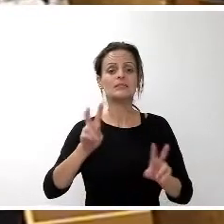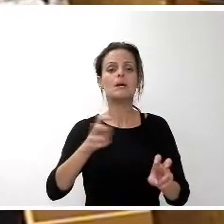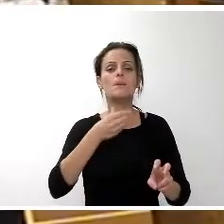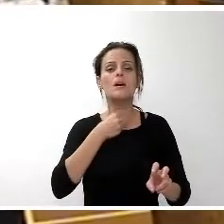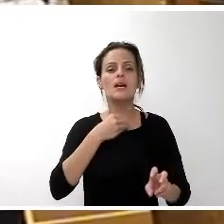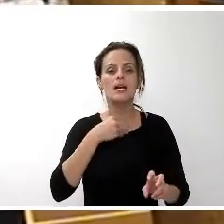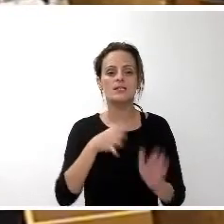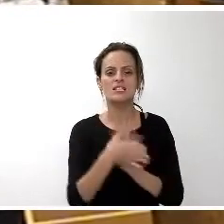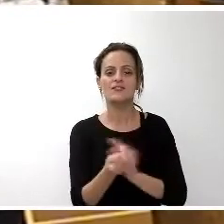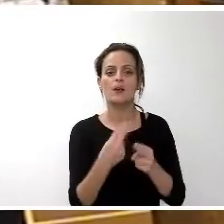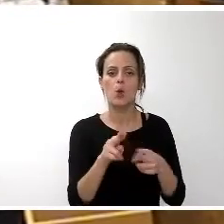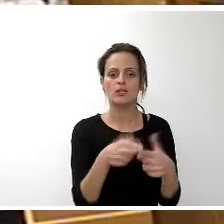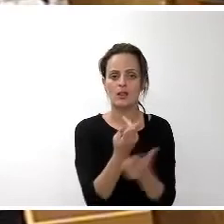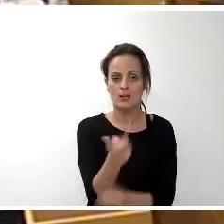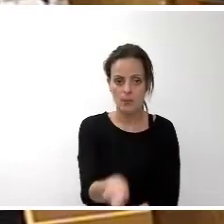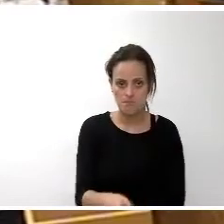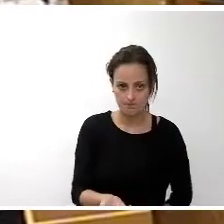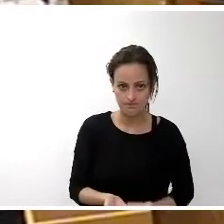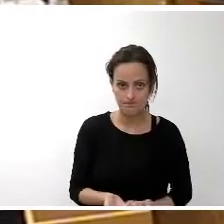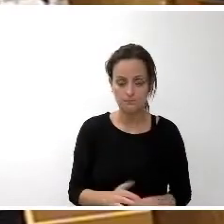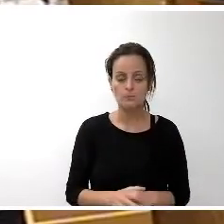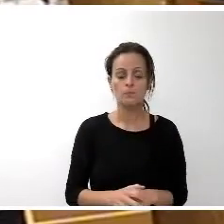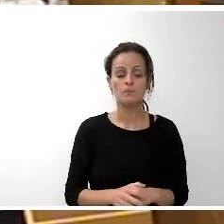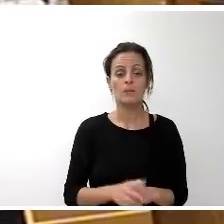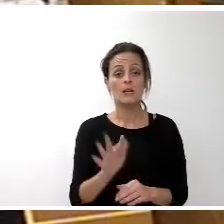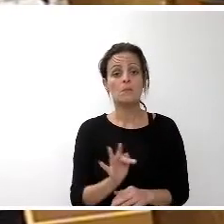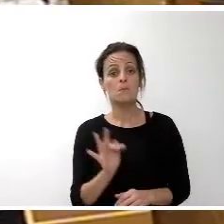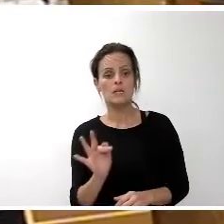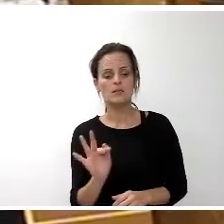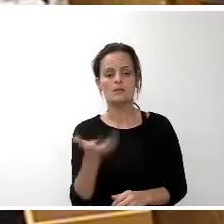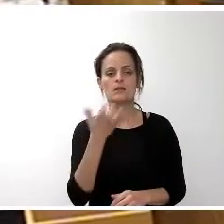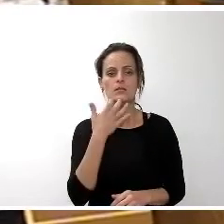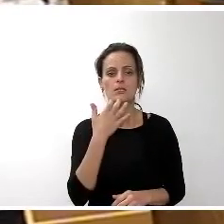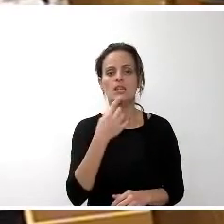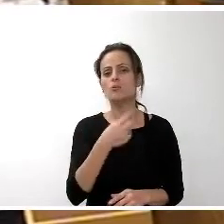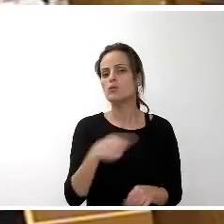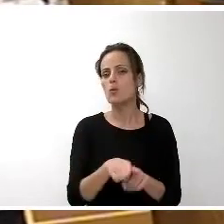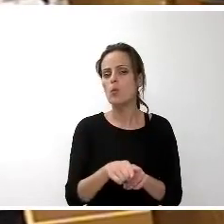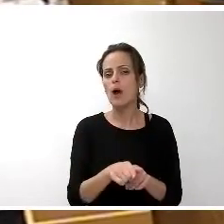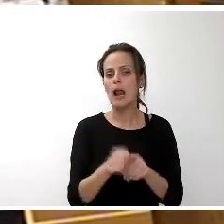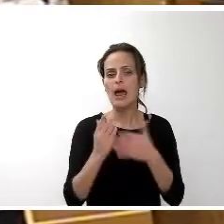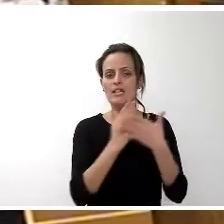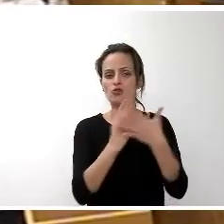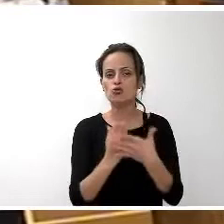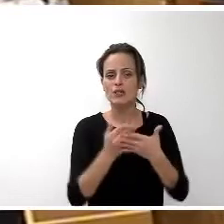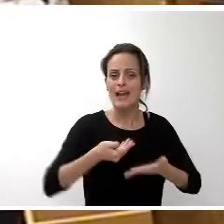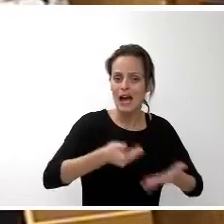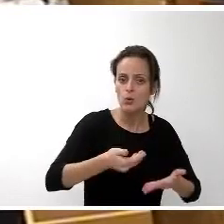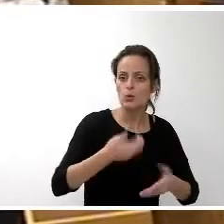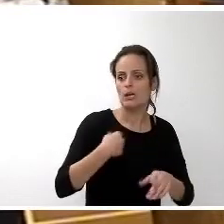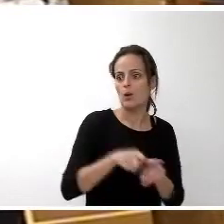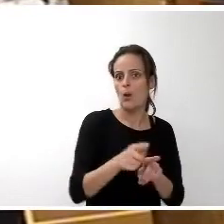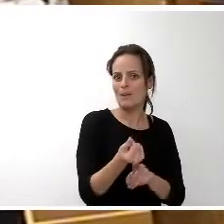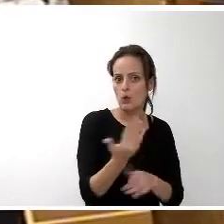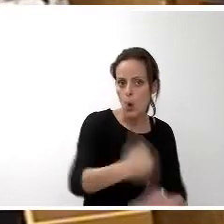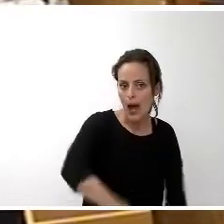son políticas sociales y además cuando hablamos de ayudas a estudiantes que no tienen medios o cuando hablamos de formación